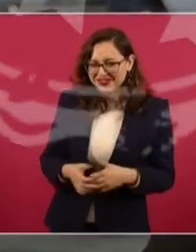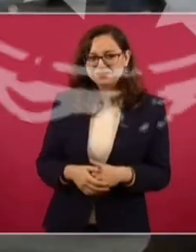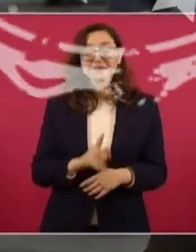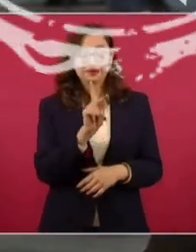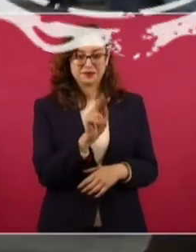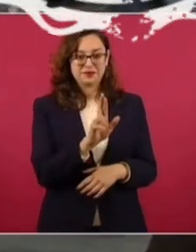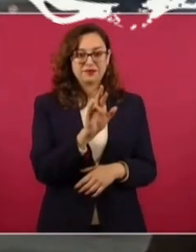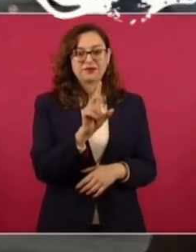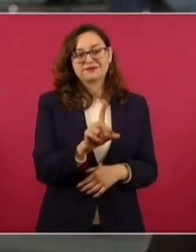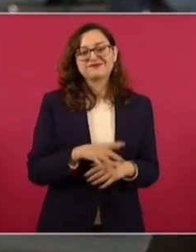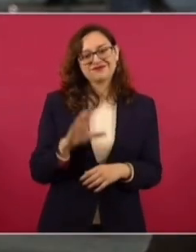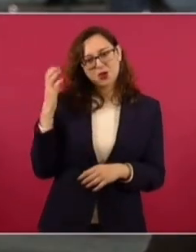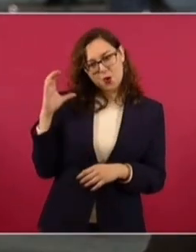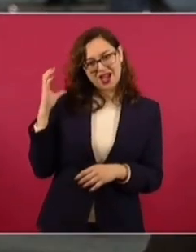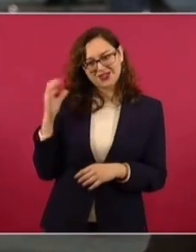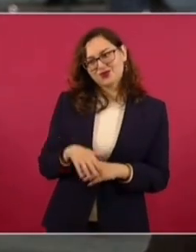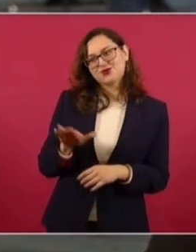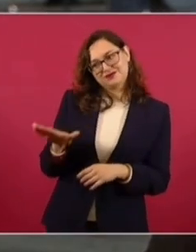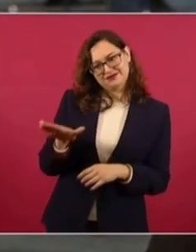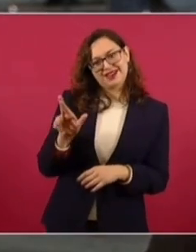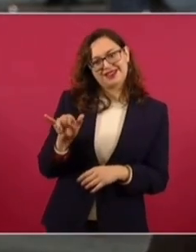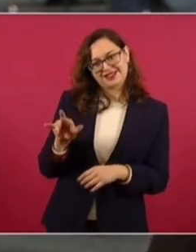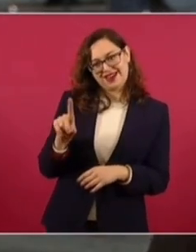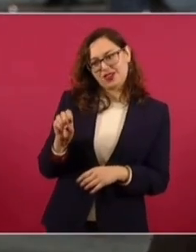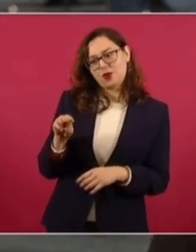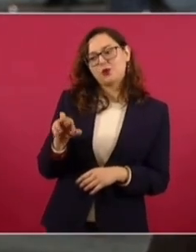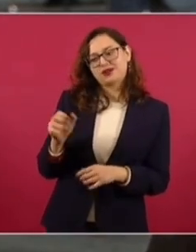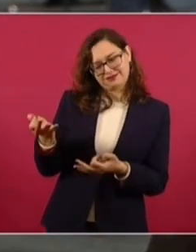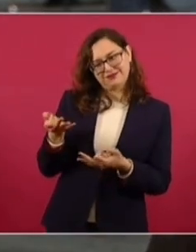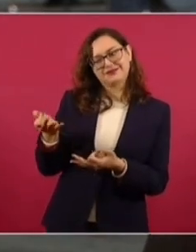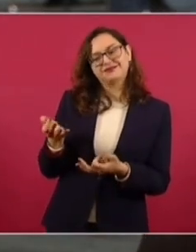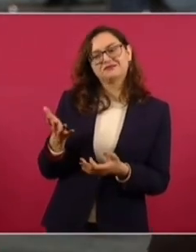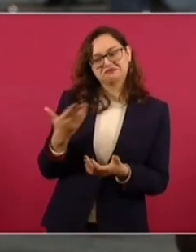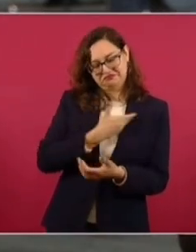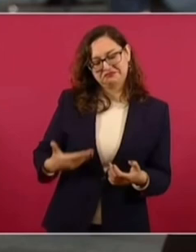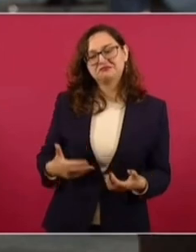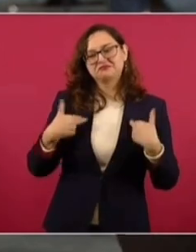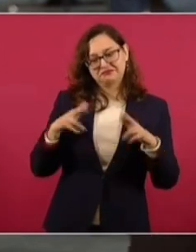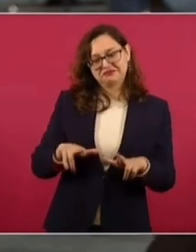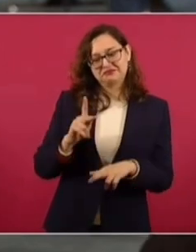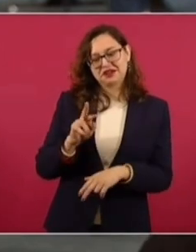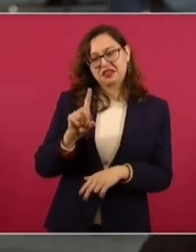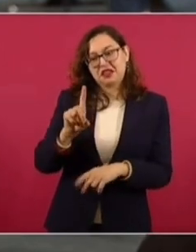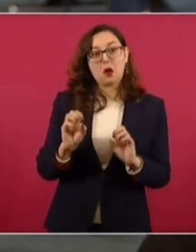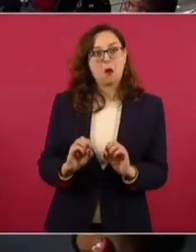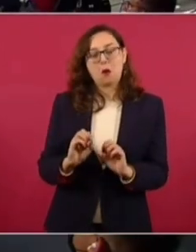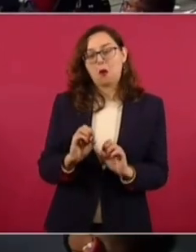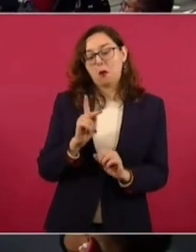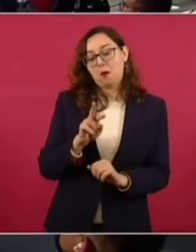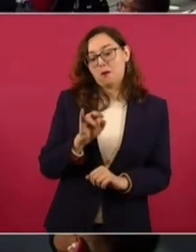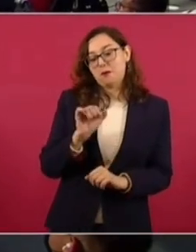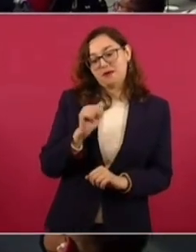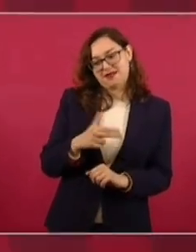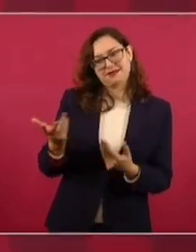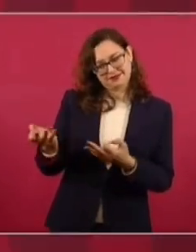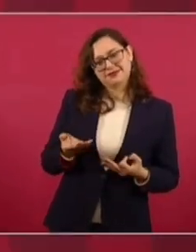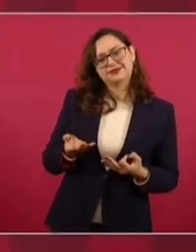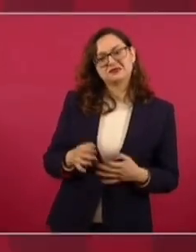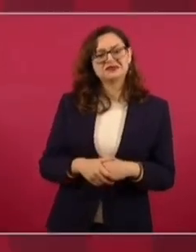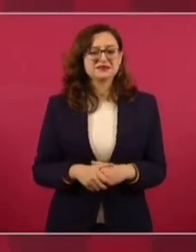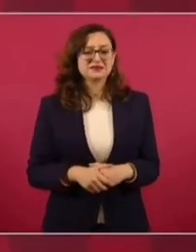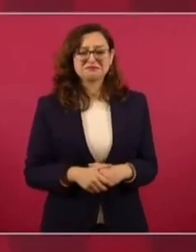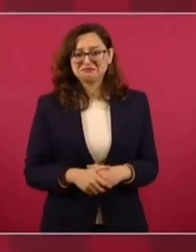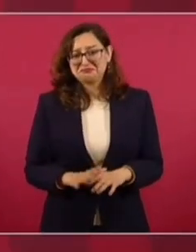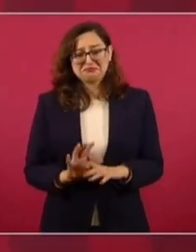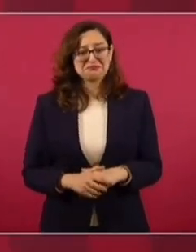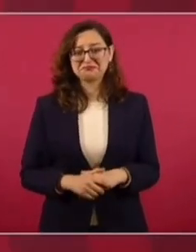El PRD le está haciendo un guiño a Ricardo Monreal para que él sea el presidenciable de, yo creo que de su alianza, de la alianza con el PRI y con el PAN. Pues eso lo van a